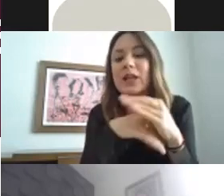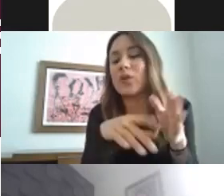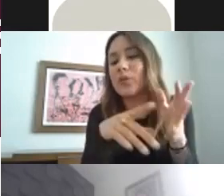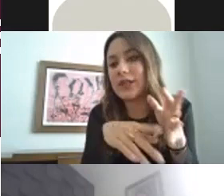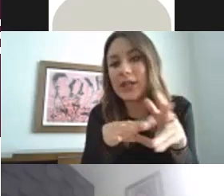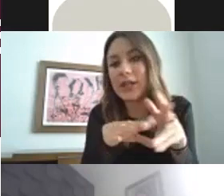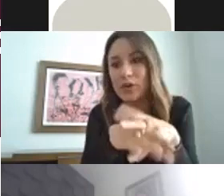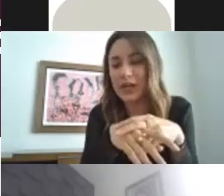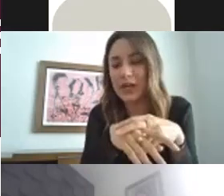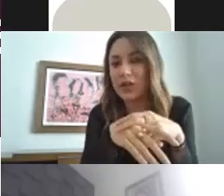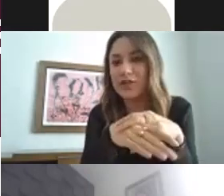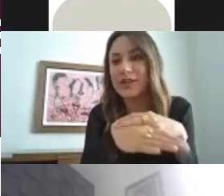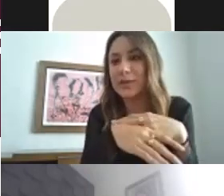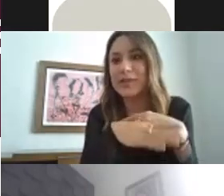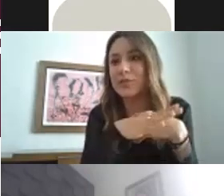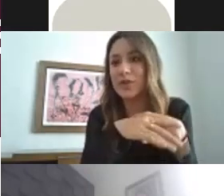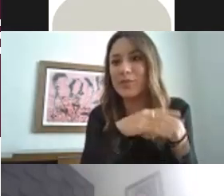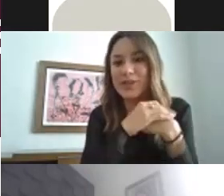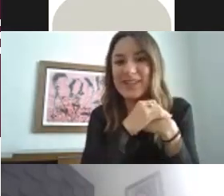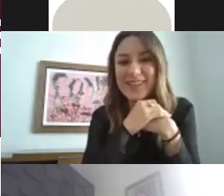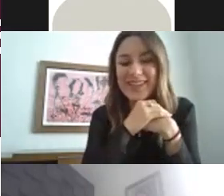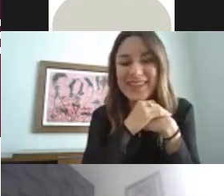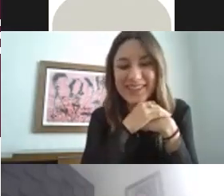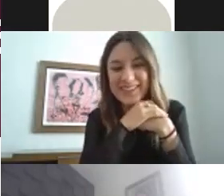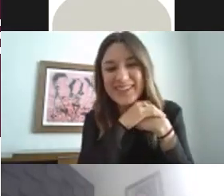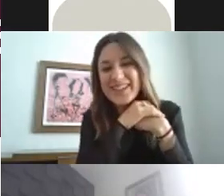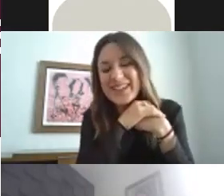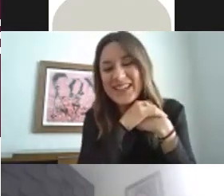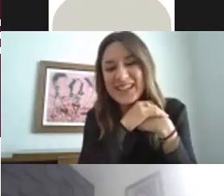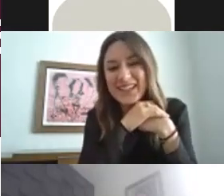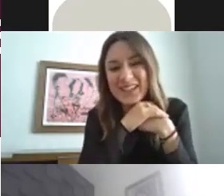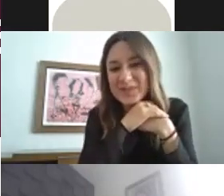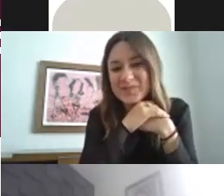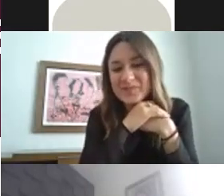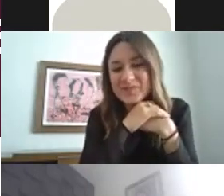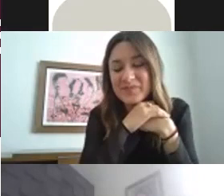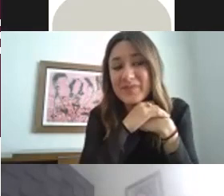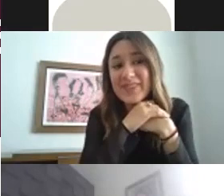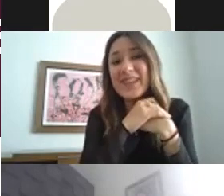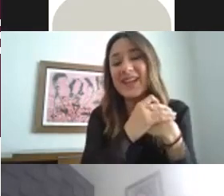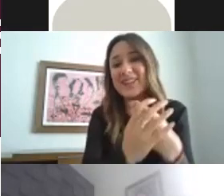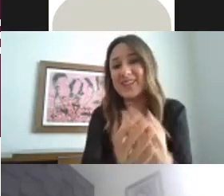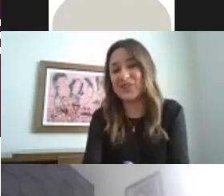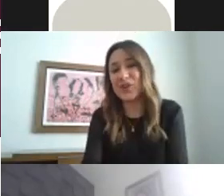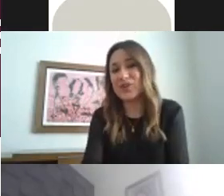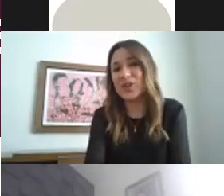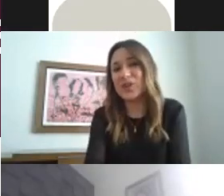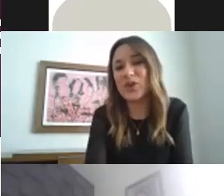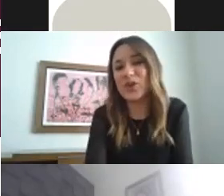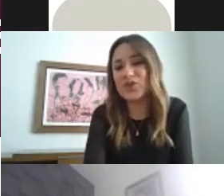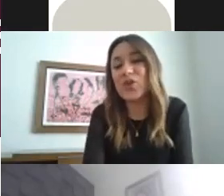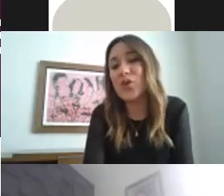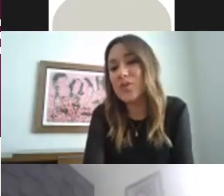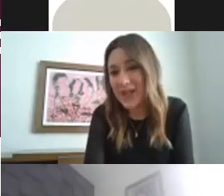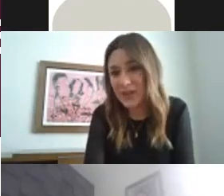tanto política como religiosa también es muy importante y tener todos los